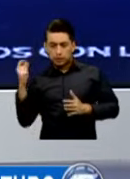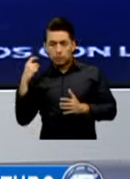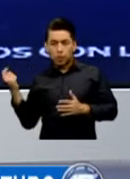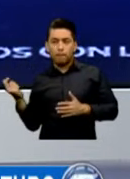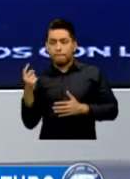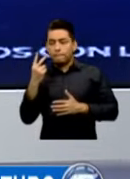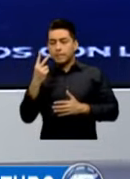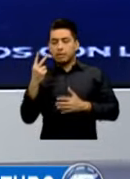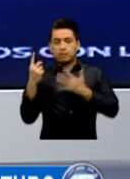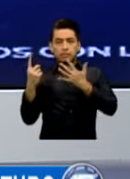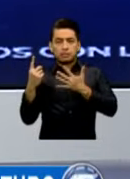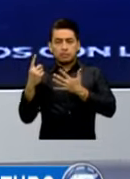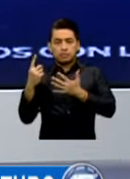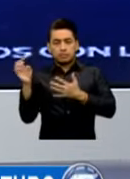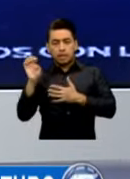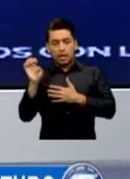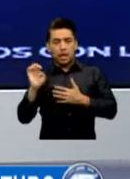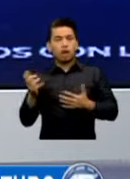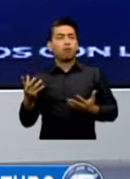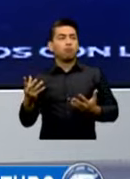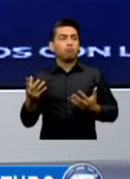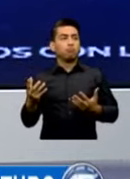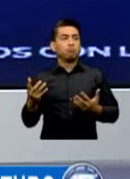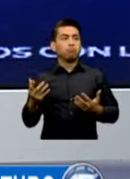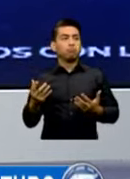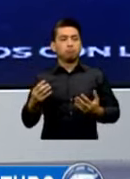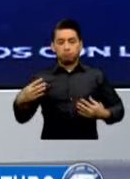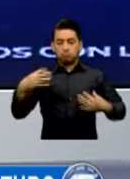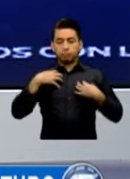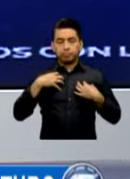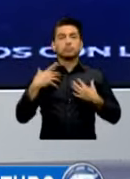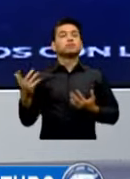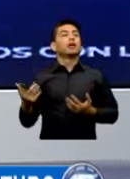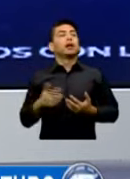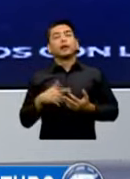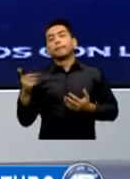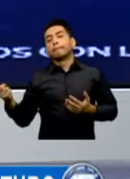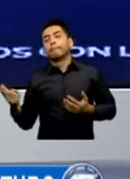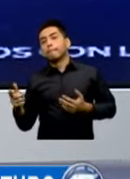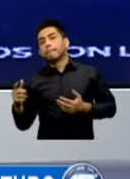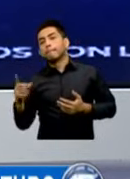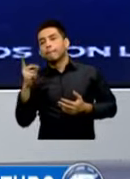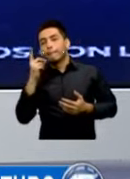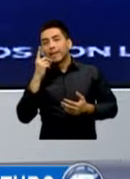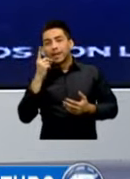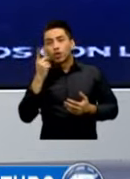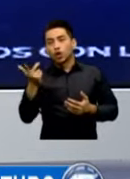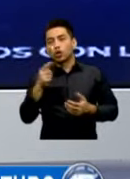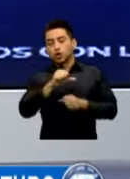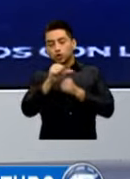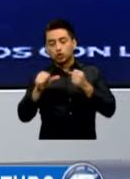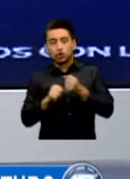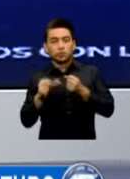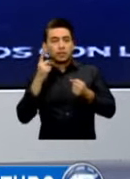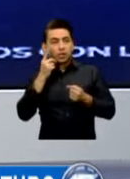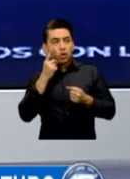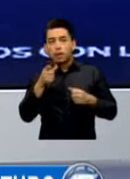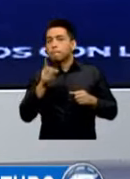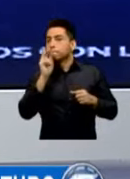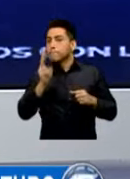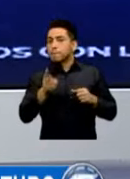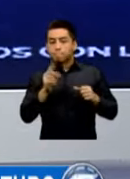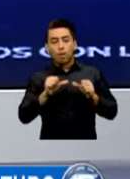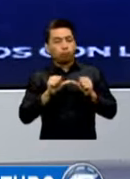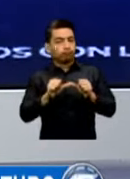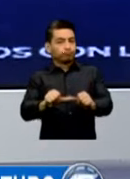Y La Mayor De Subdirectores De La Policía Siguen Siendo Los Mismos Con Hechos Sin Precedentes También Como Respeto A La